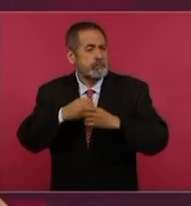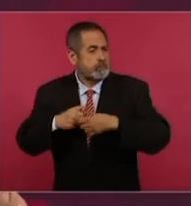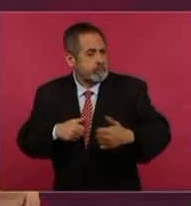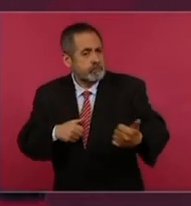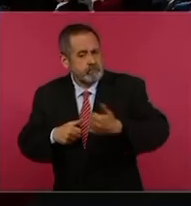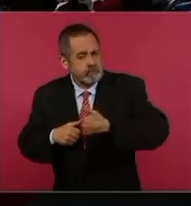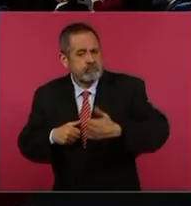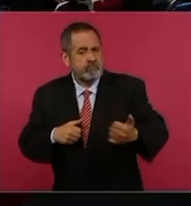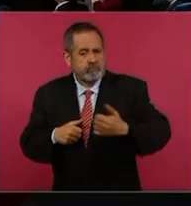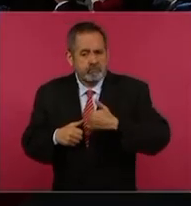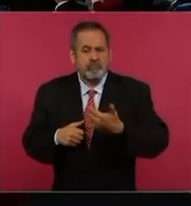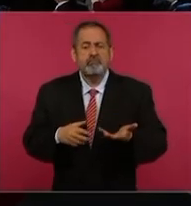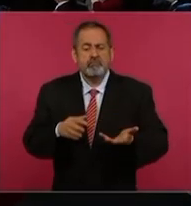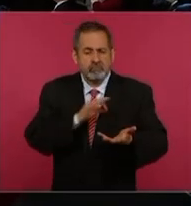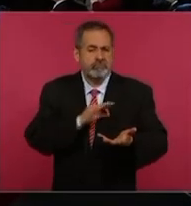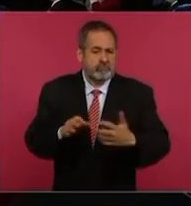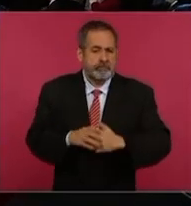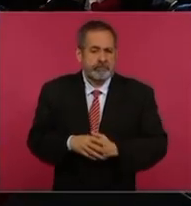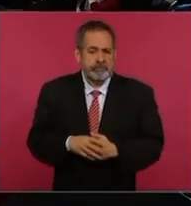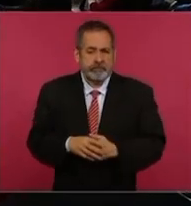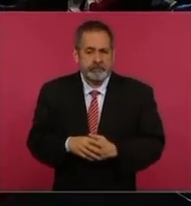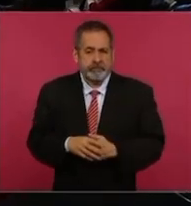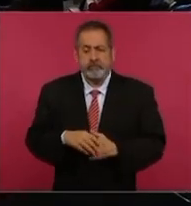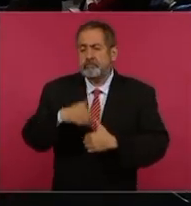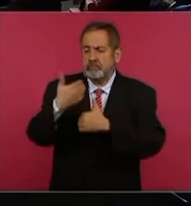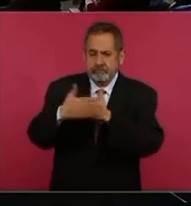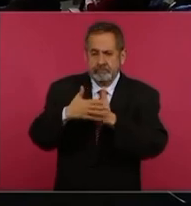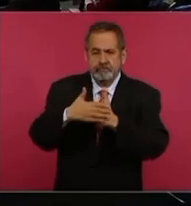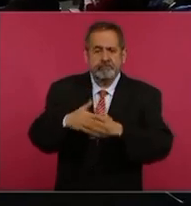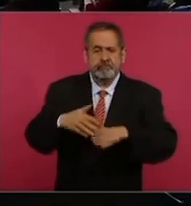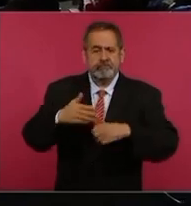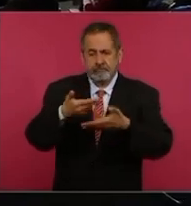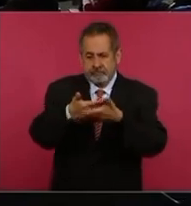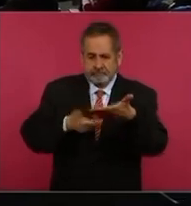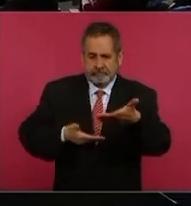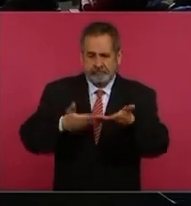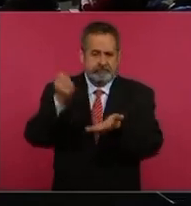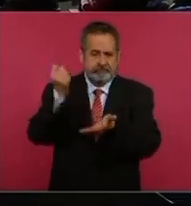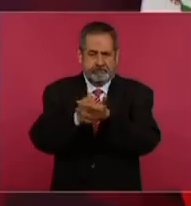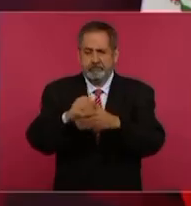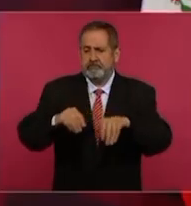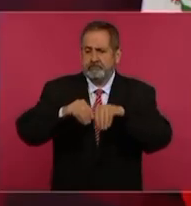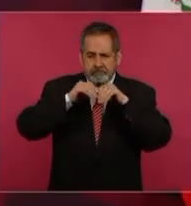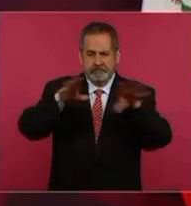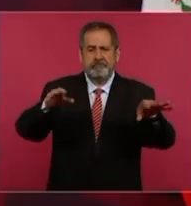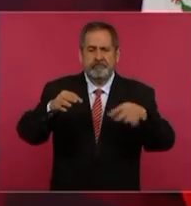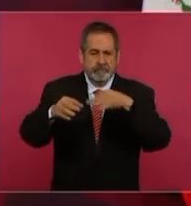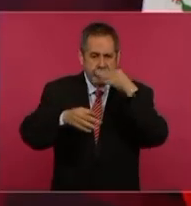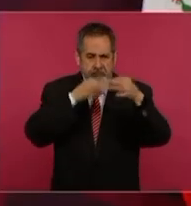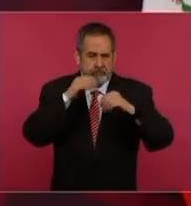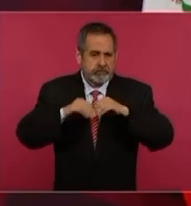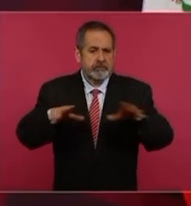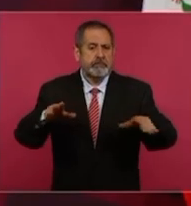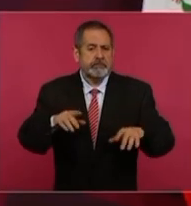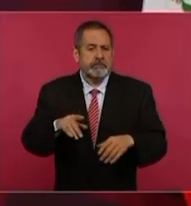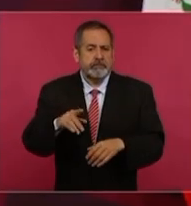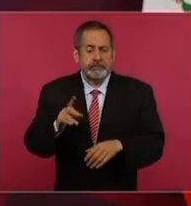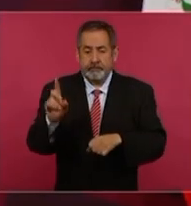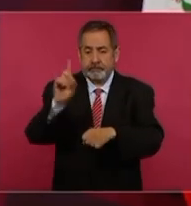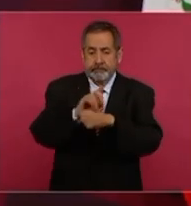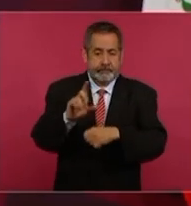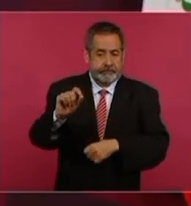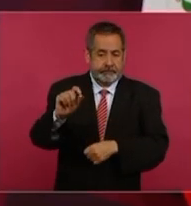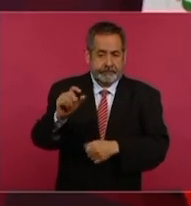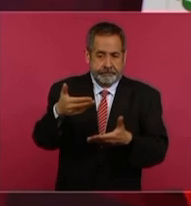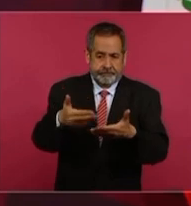Entonces, voy a dar a conocer antes del día 20